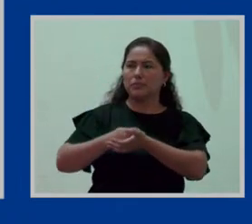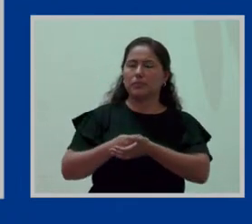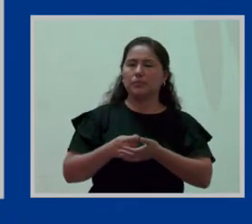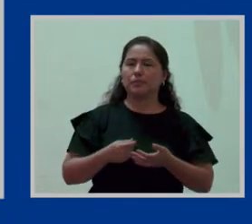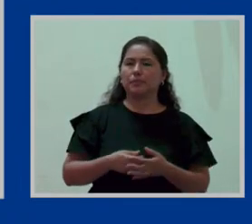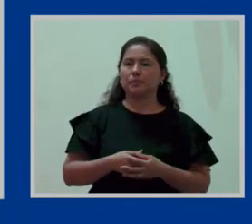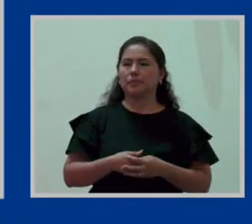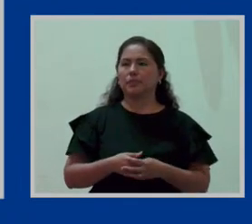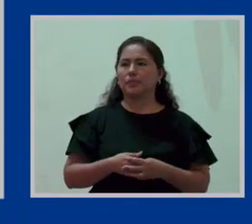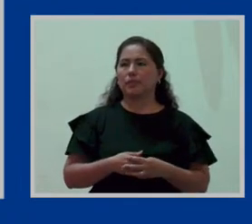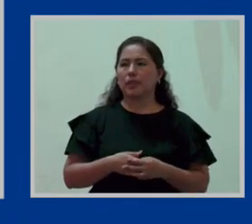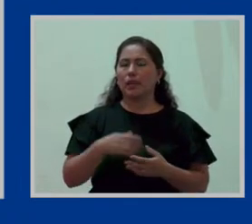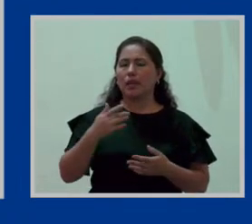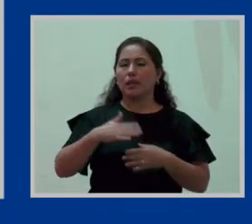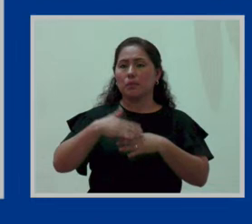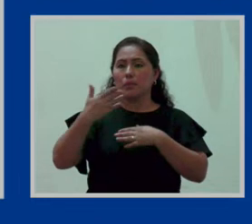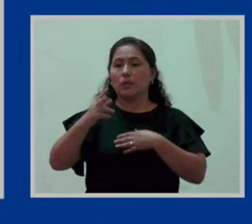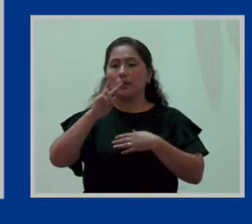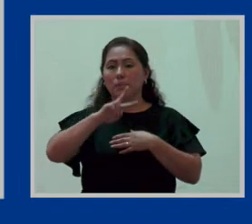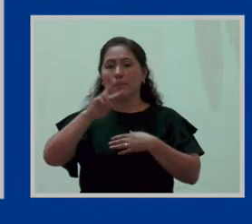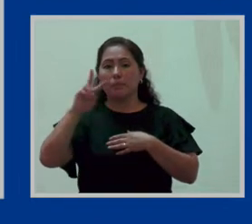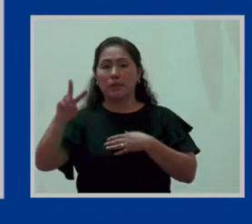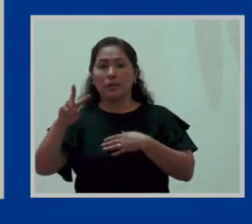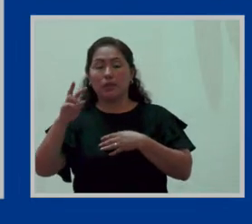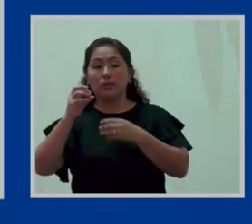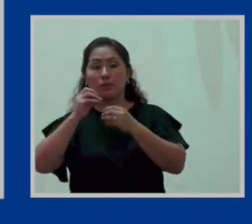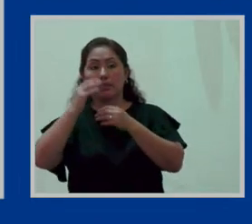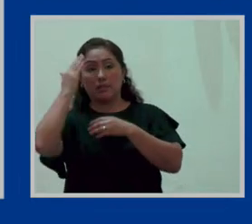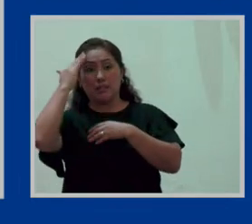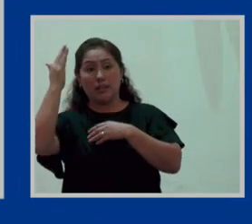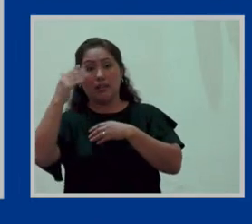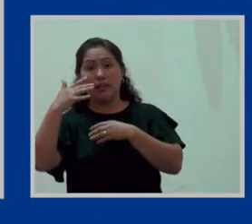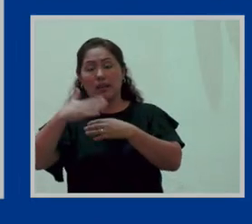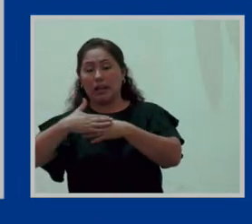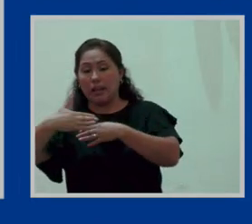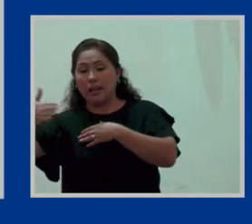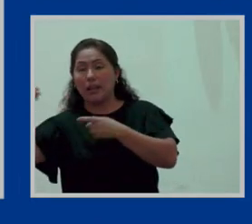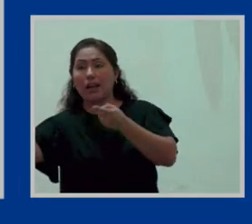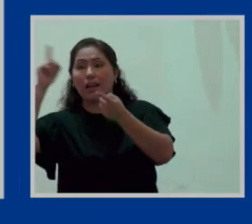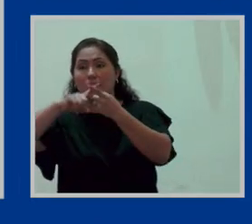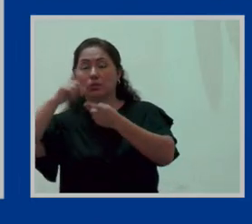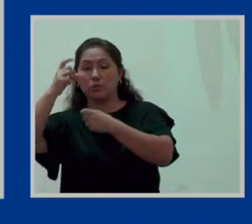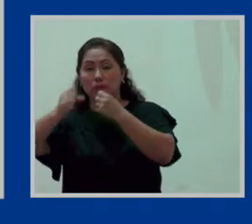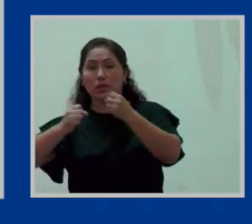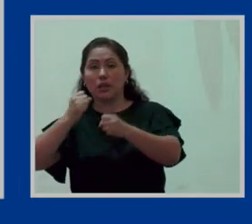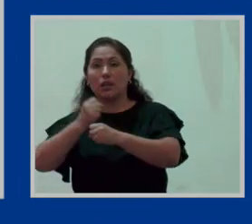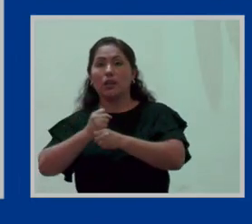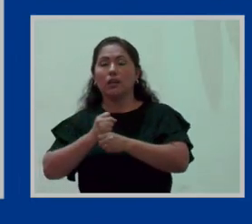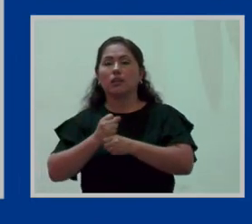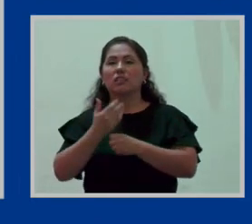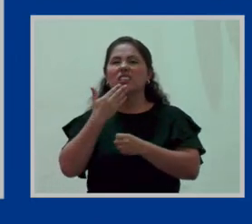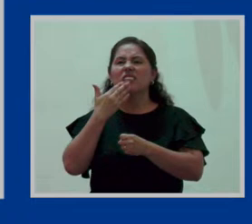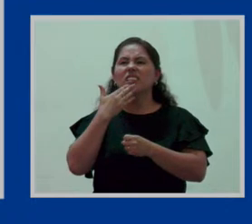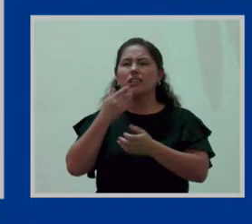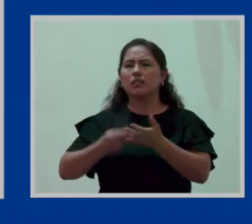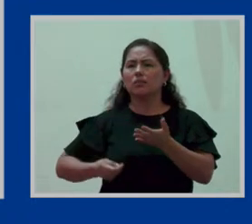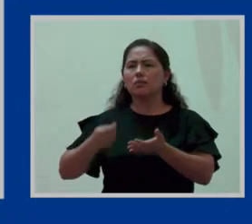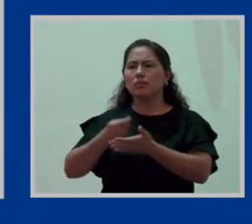Del día 22 en adelante, hasta que se cumple el año, lo cubre E-Salud.